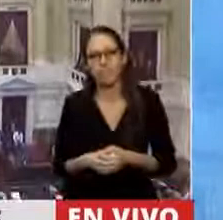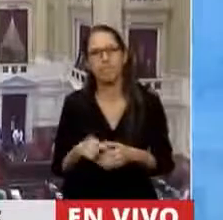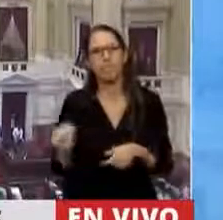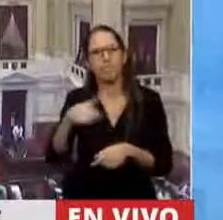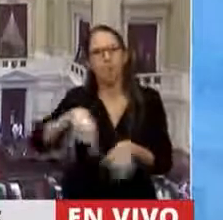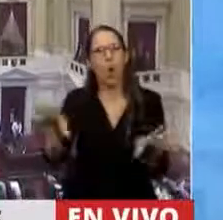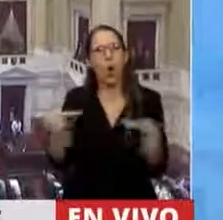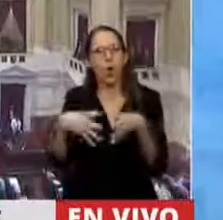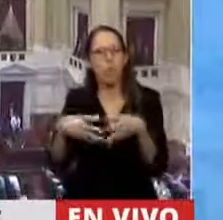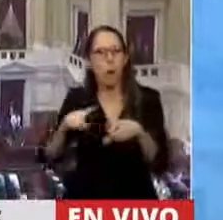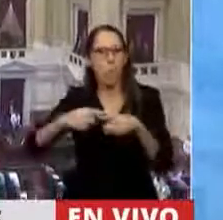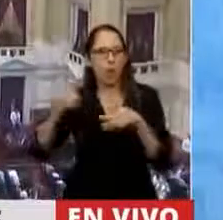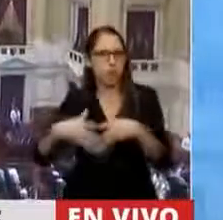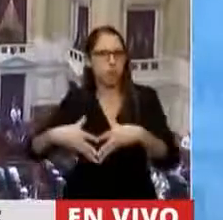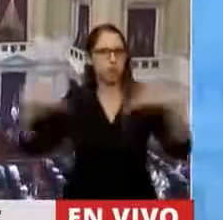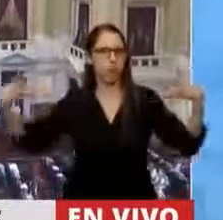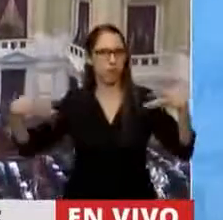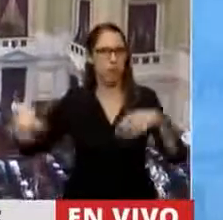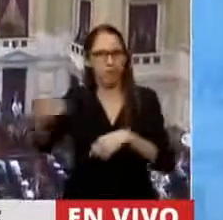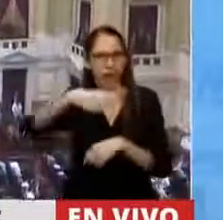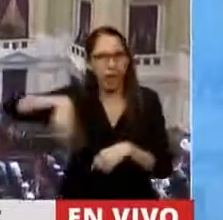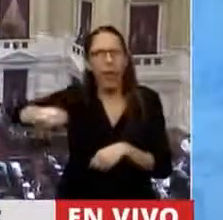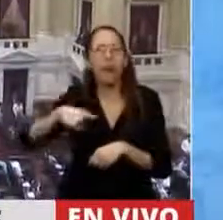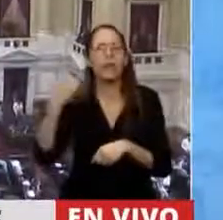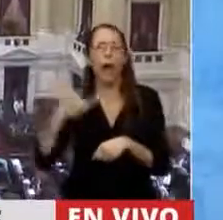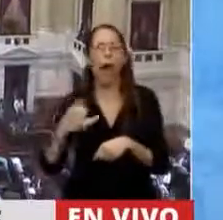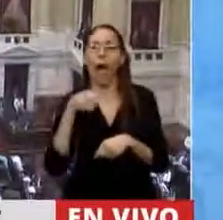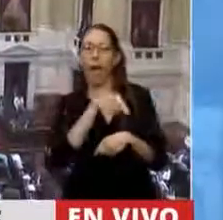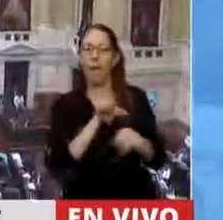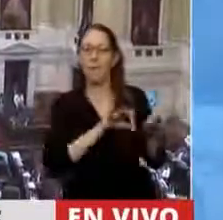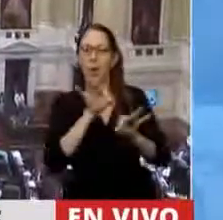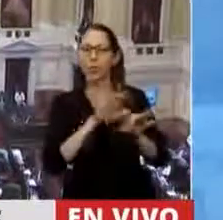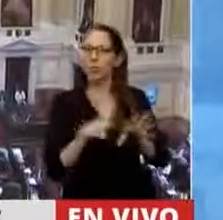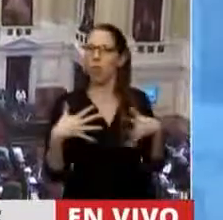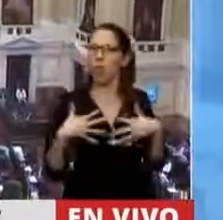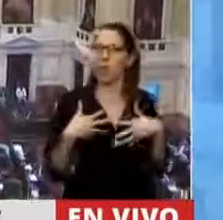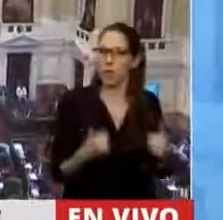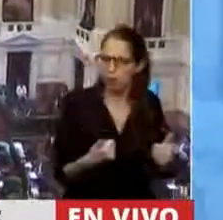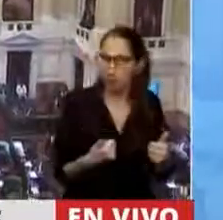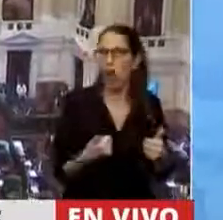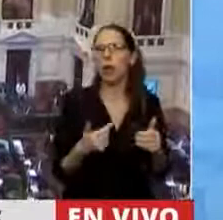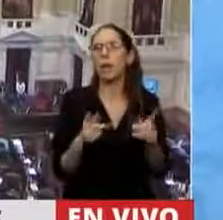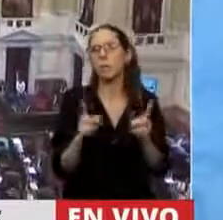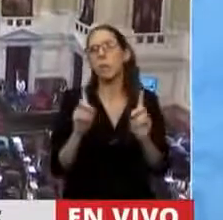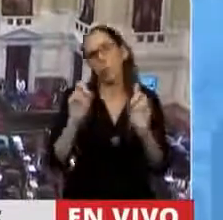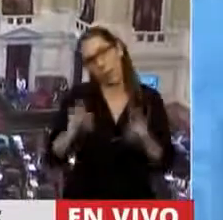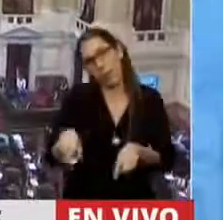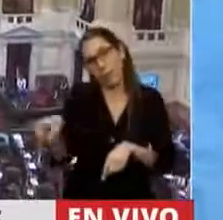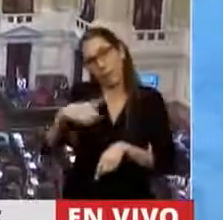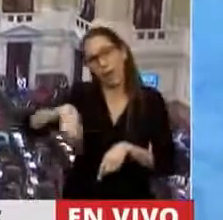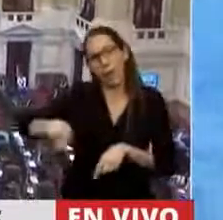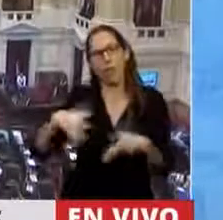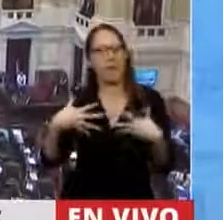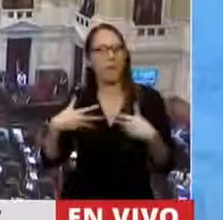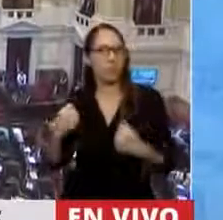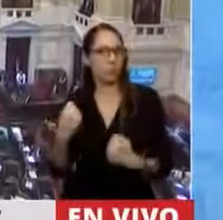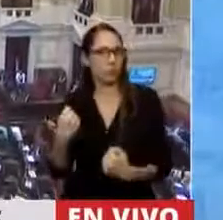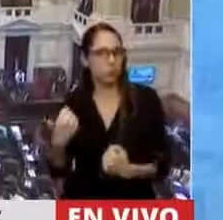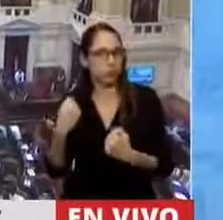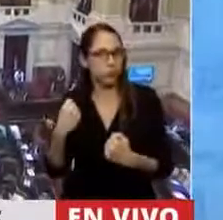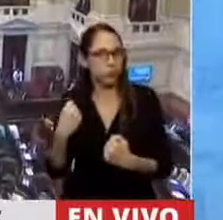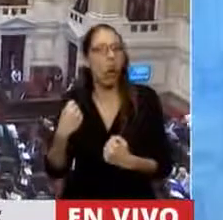mayoritarios, Presidente, tienen tanto defensores de este proyecto como también defensores acérrimos